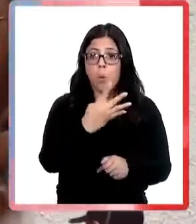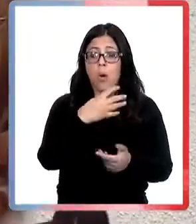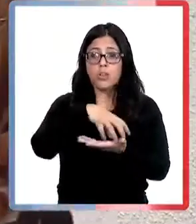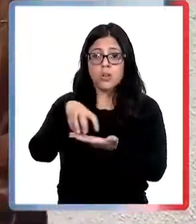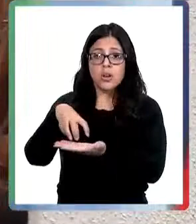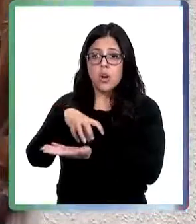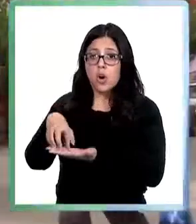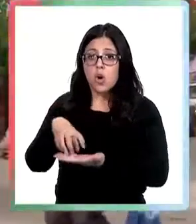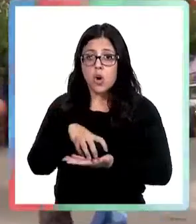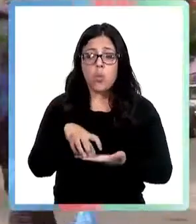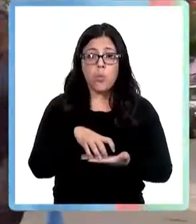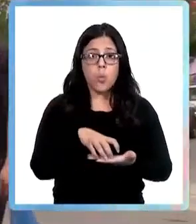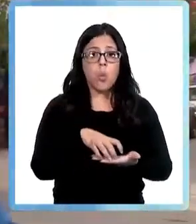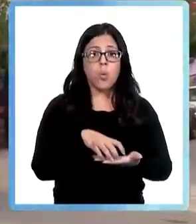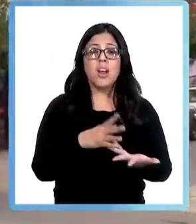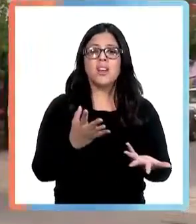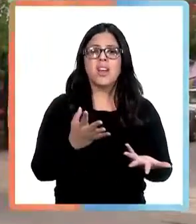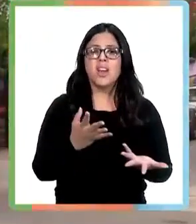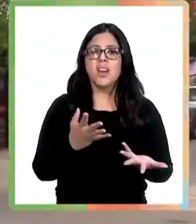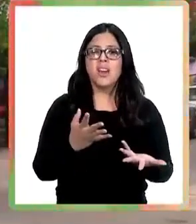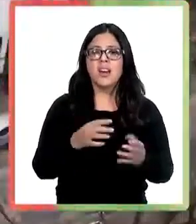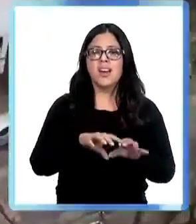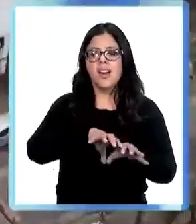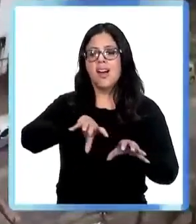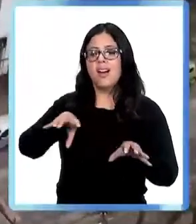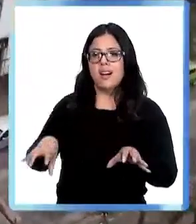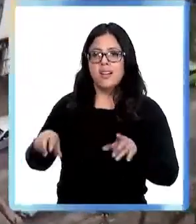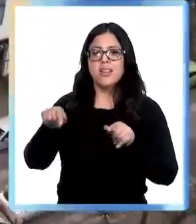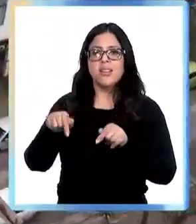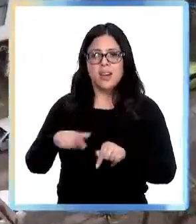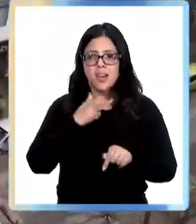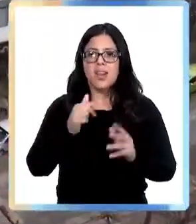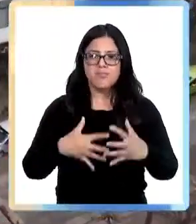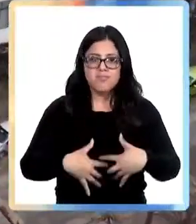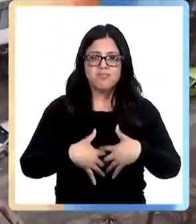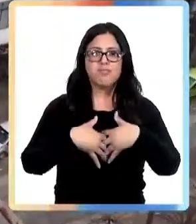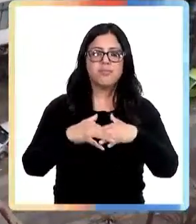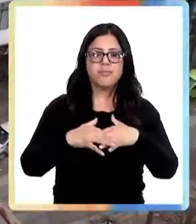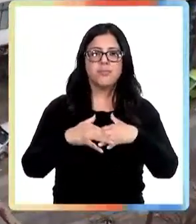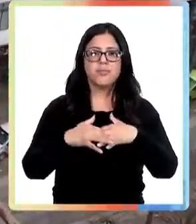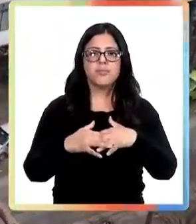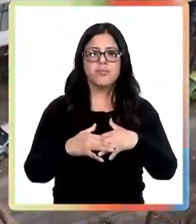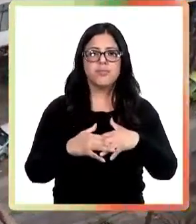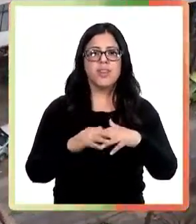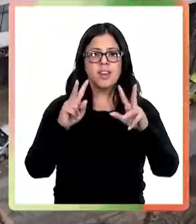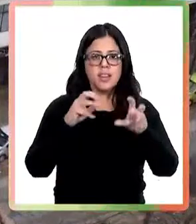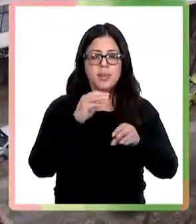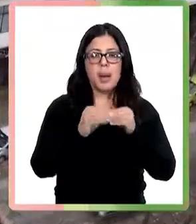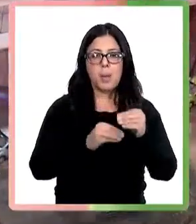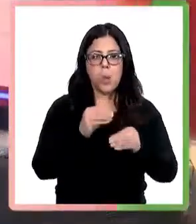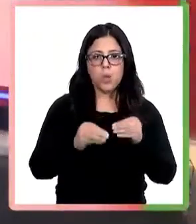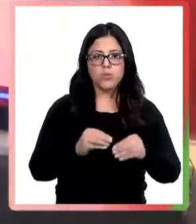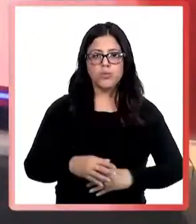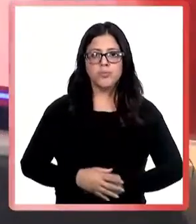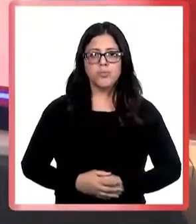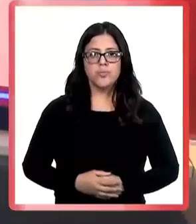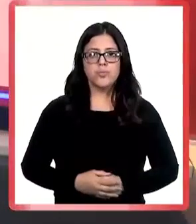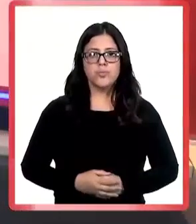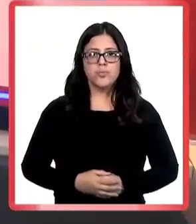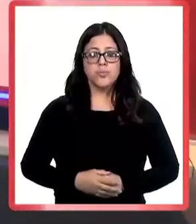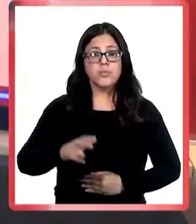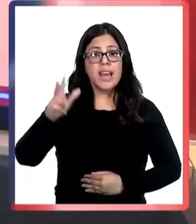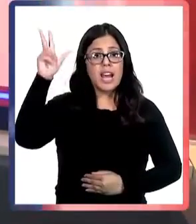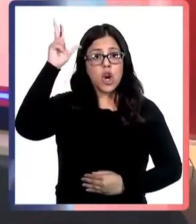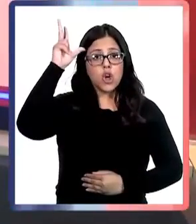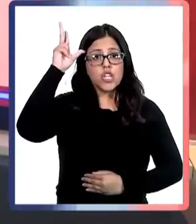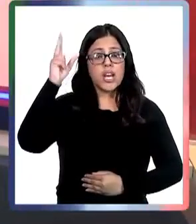comunas denominadas zonas rezagadas a las que se quiere potenciar en su base productiva. En la ciudad de